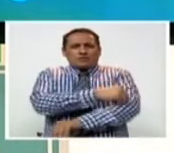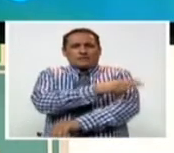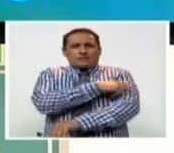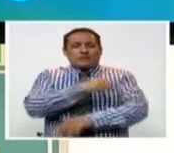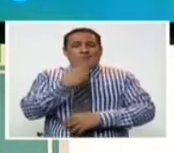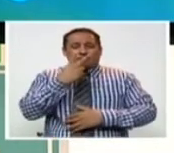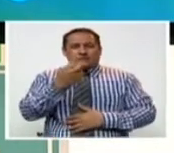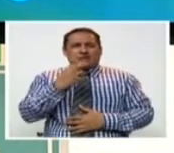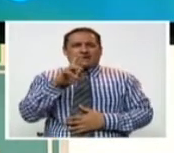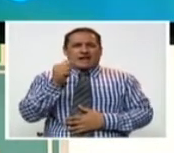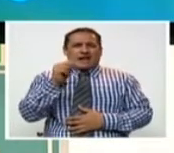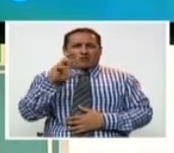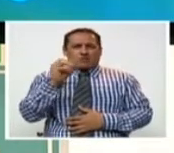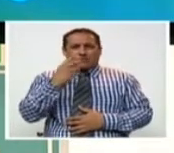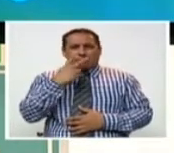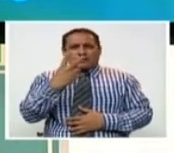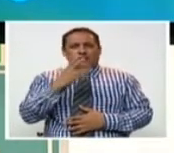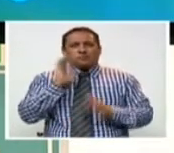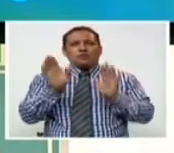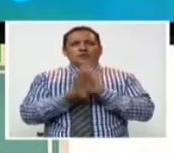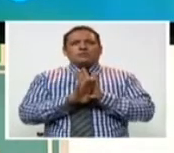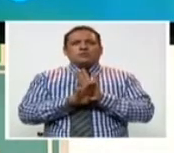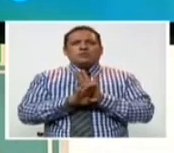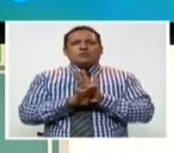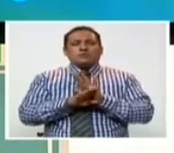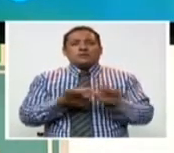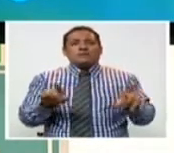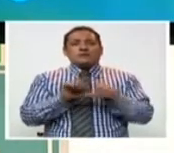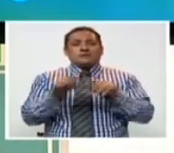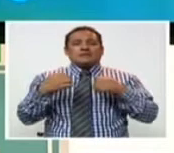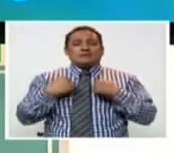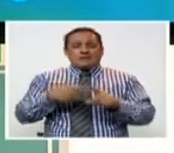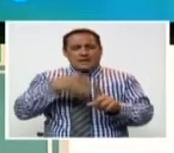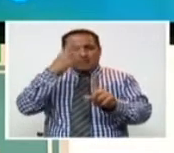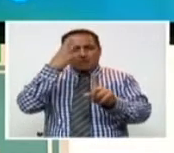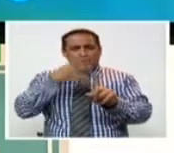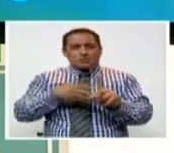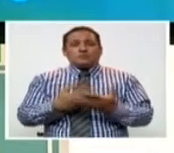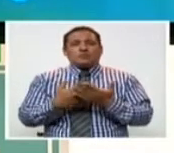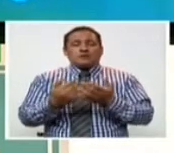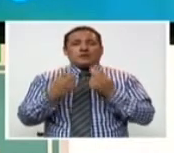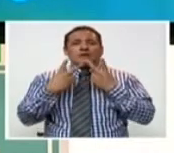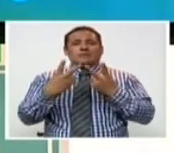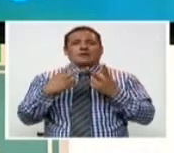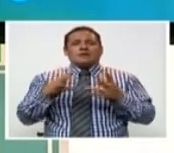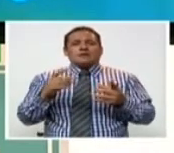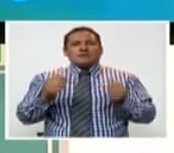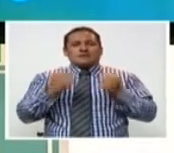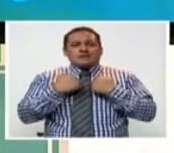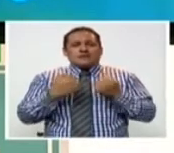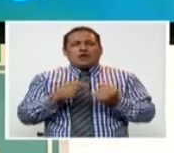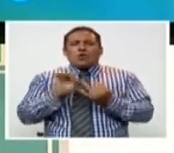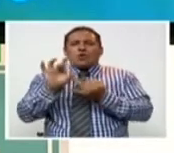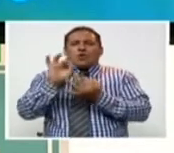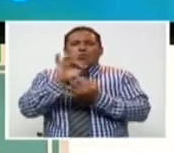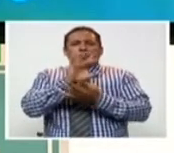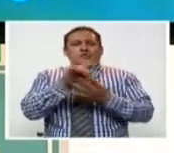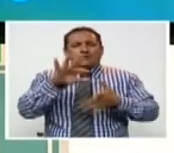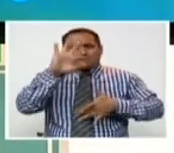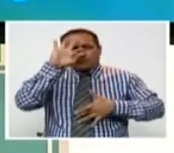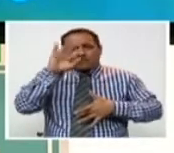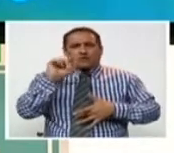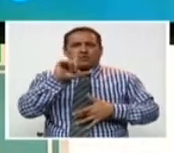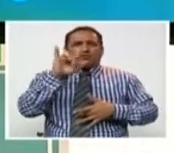hospitales, esa sí es muy rara, pero sin embargo se tiene que hacer el diagnóstico porque generalmente está asociado a otras enfermedades